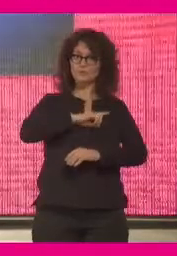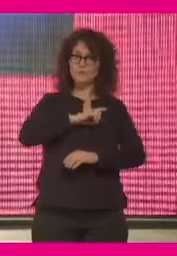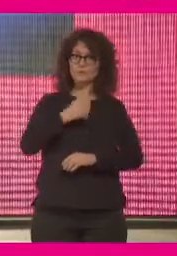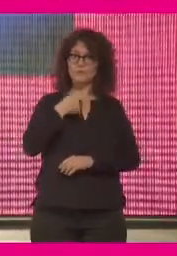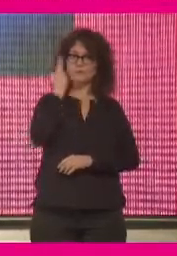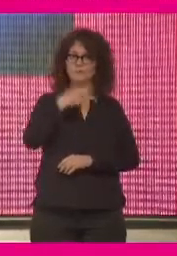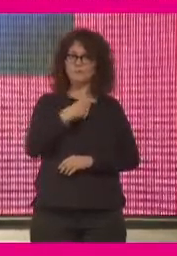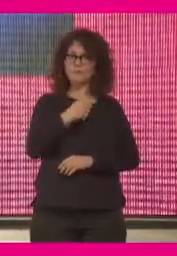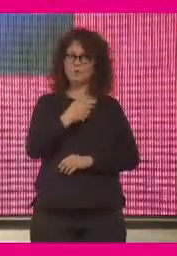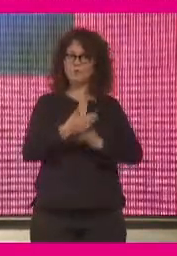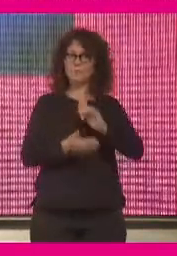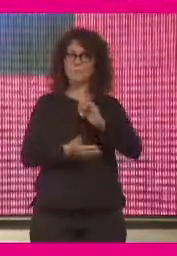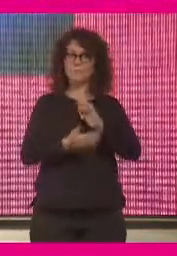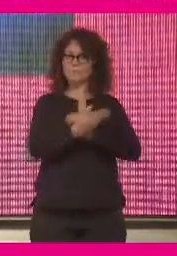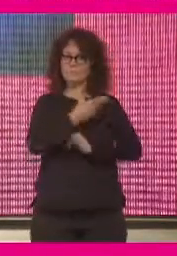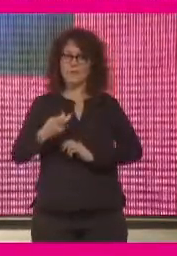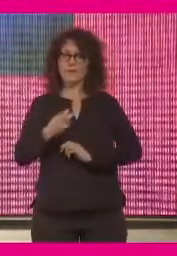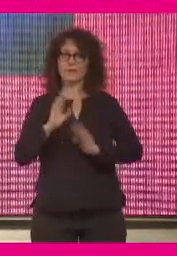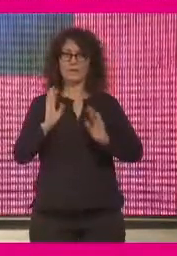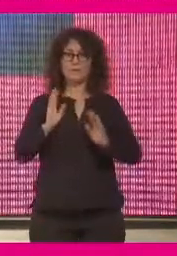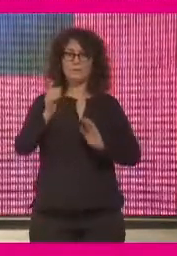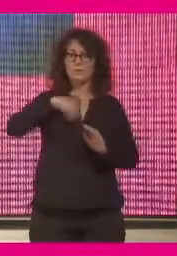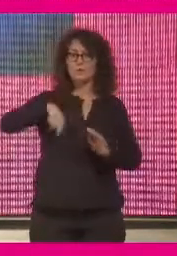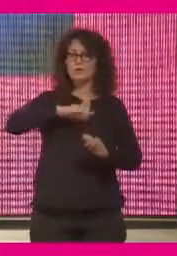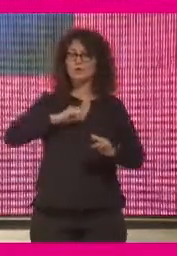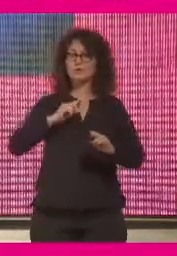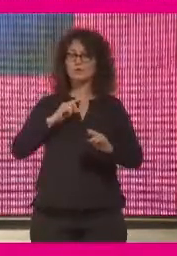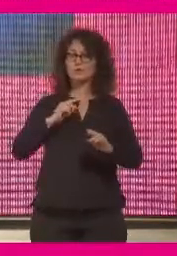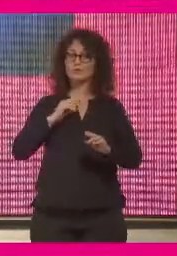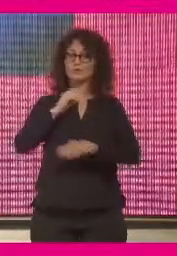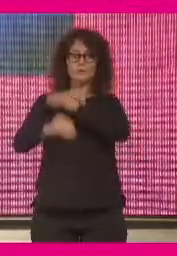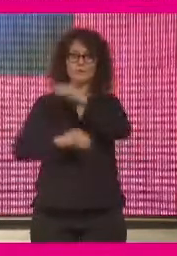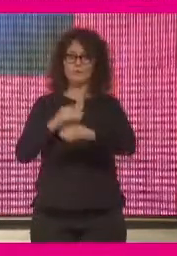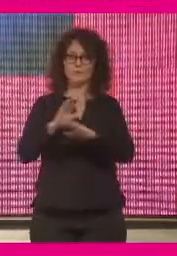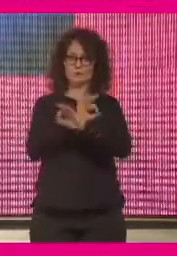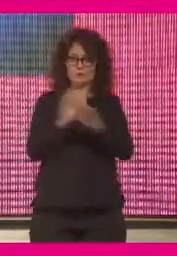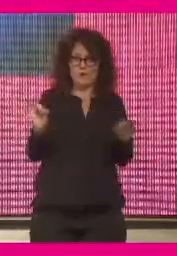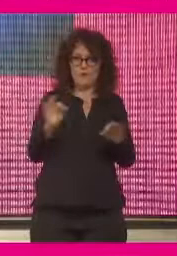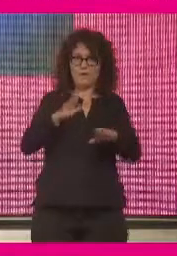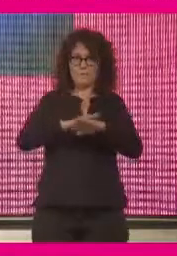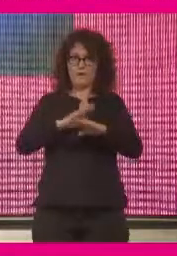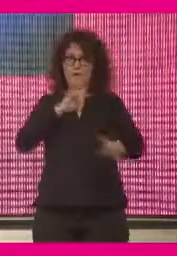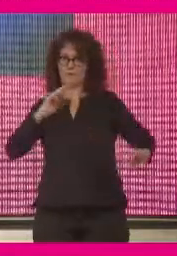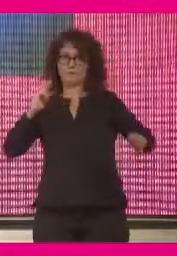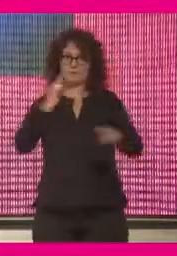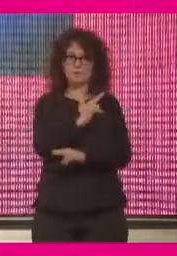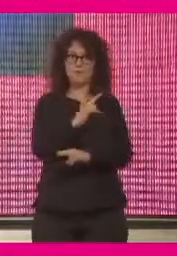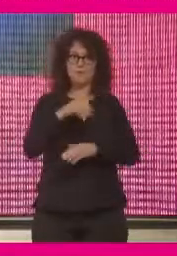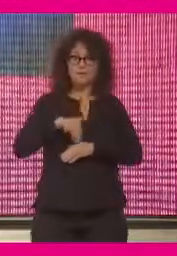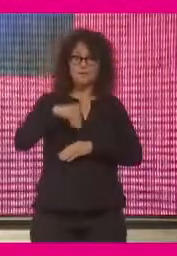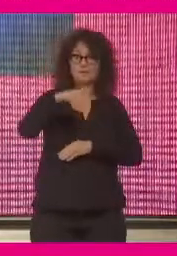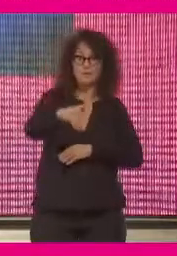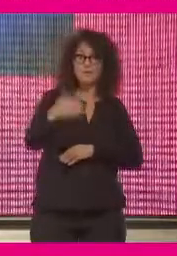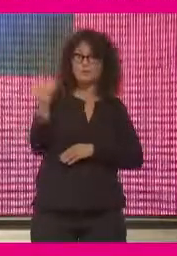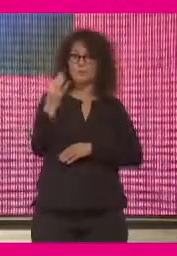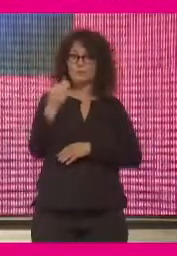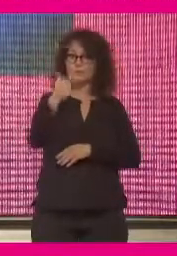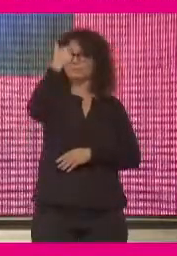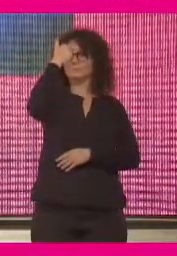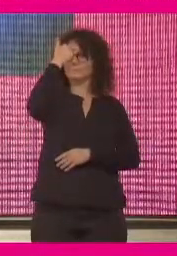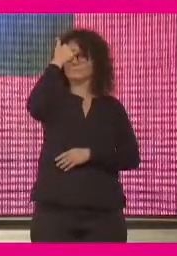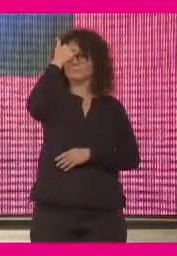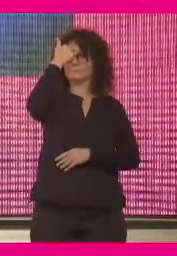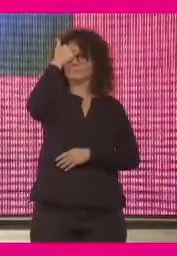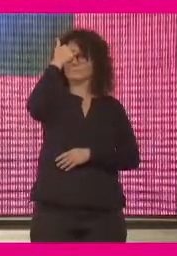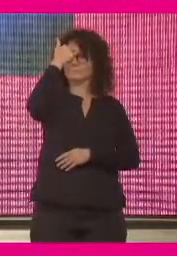Otra cosa es que no estábamos actuando en consecuencia y yo creo que eso cuando reflexionemos cómo tenemos que actuar de cara al futuro es algo que tenemos que tener